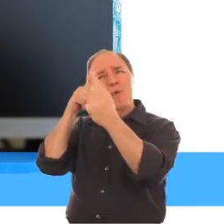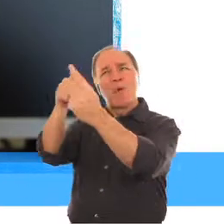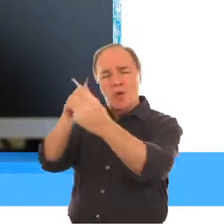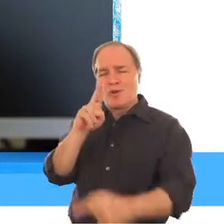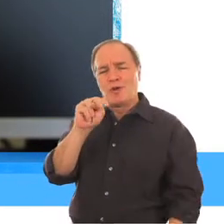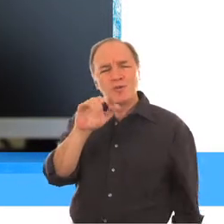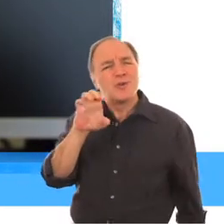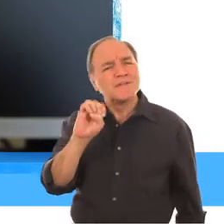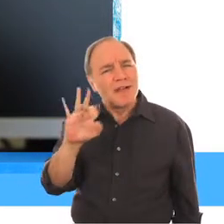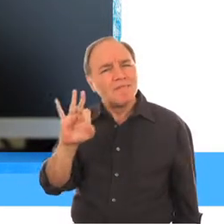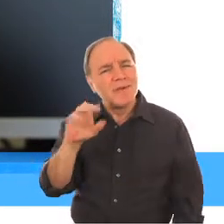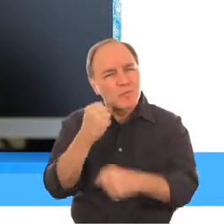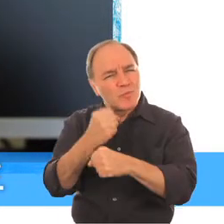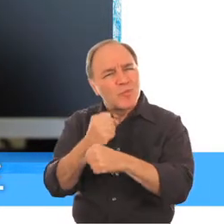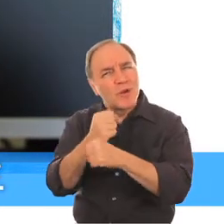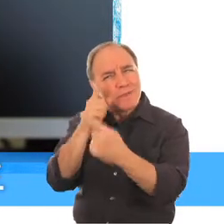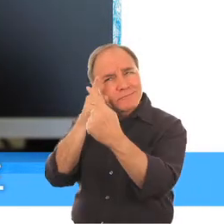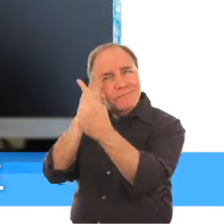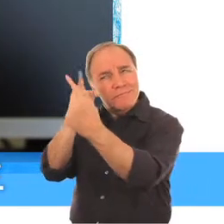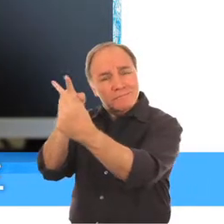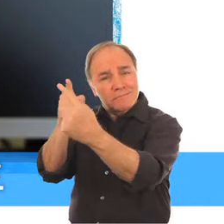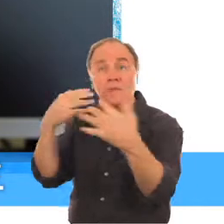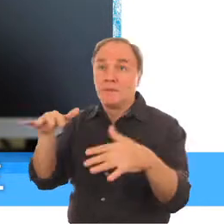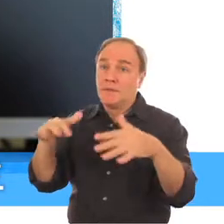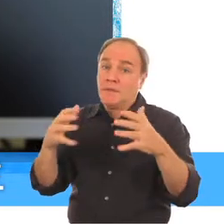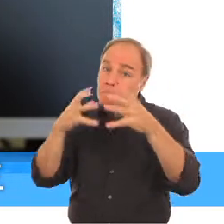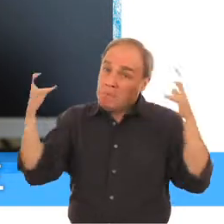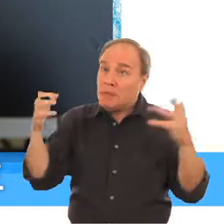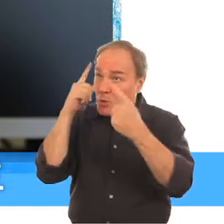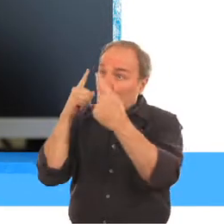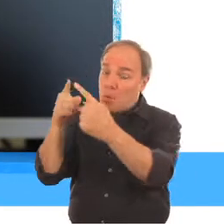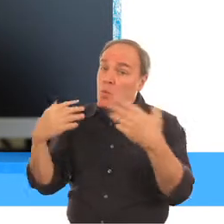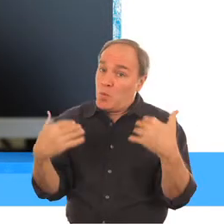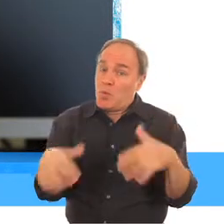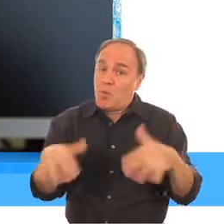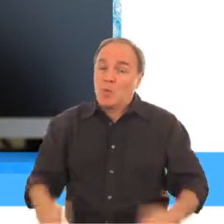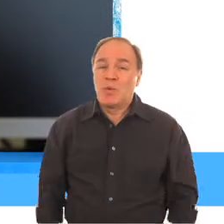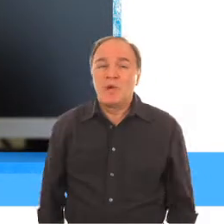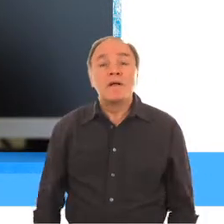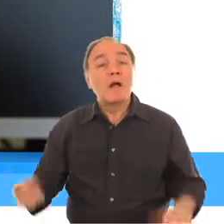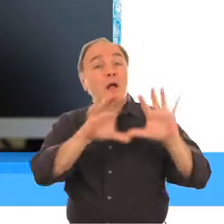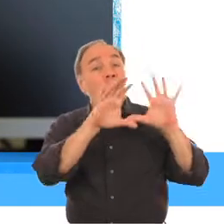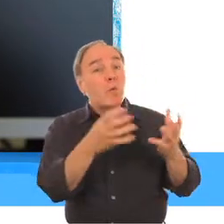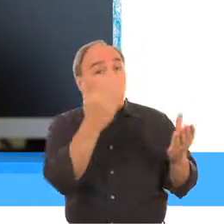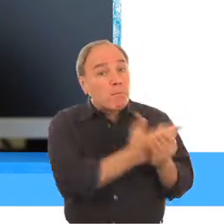reconocidas. Ese es el mundo por el que trabaja UNICEF. ¿Es una meta ambiciosa? Sí, por supuesto que lo es.